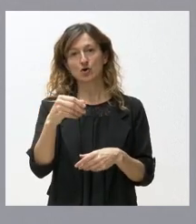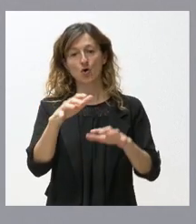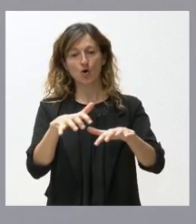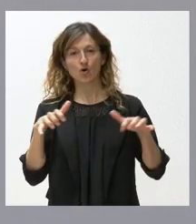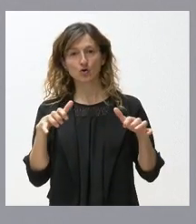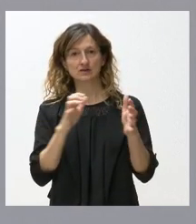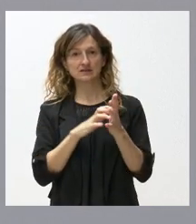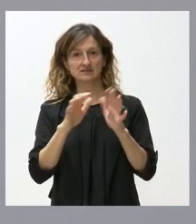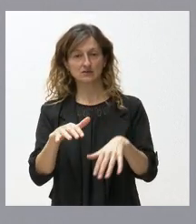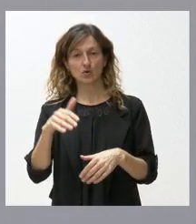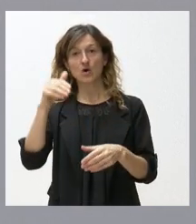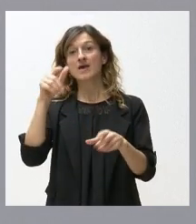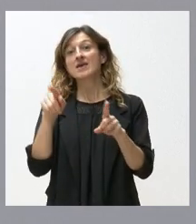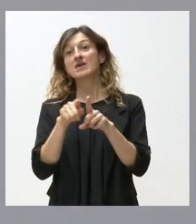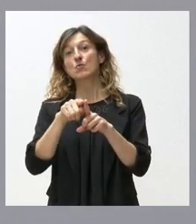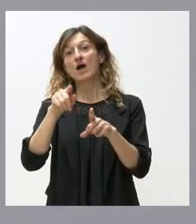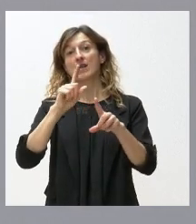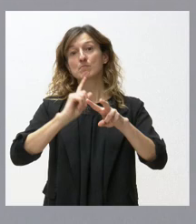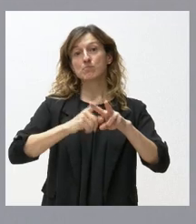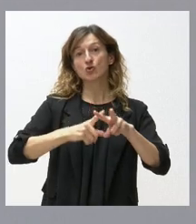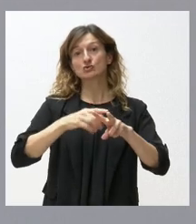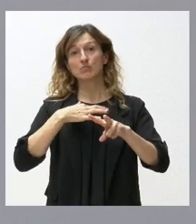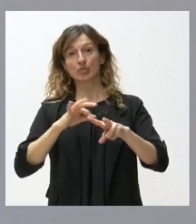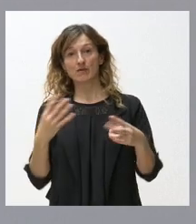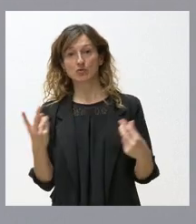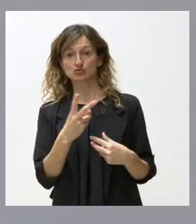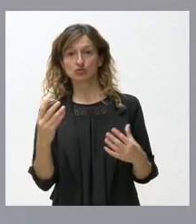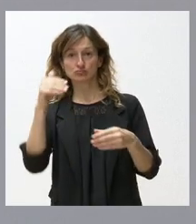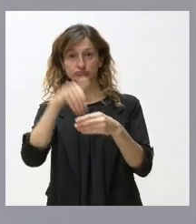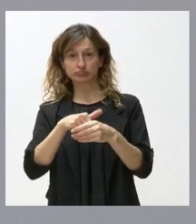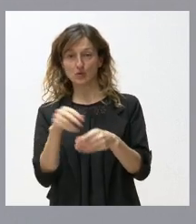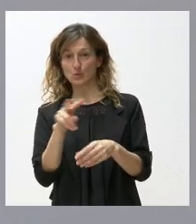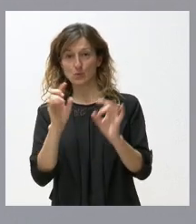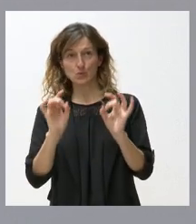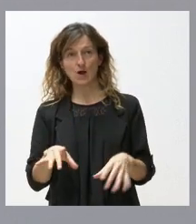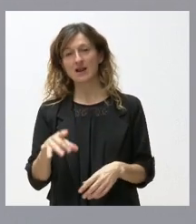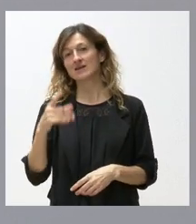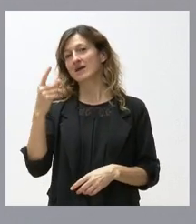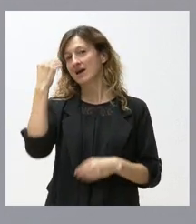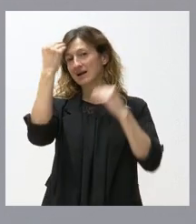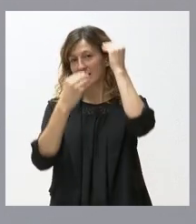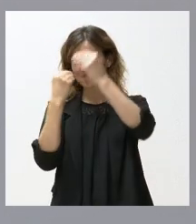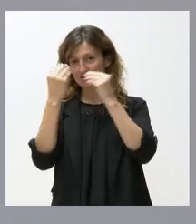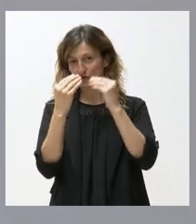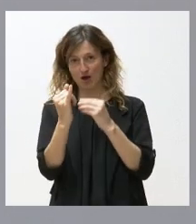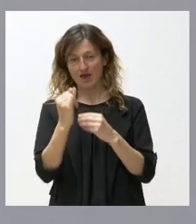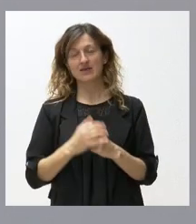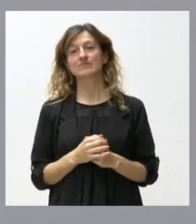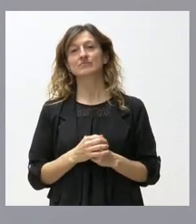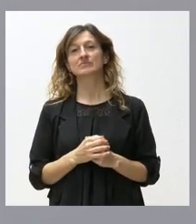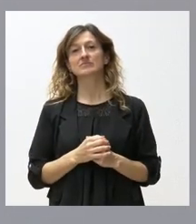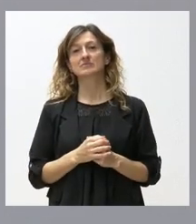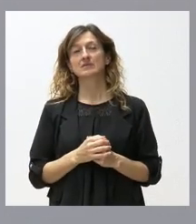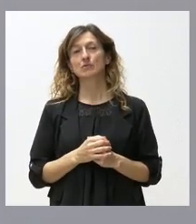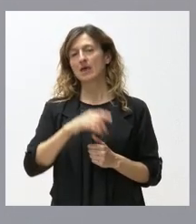votó lo mismo que Vox y que Podemos y yo creo que esa es una reflexión que tiene que hacer porque ya mucha gente piensa